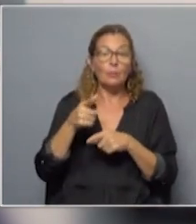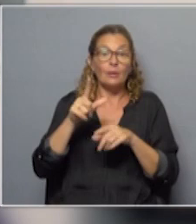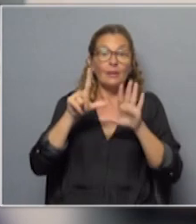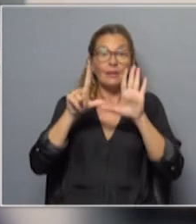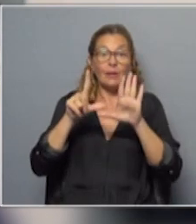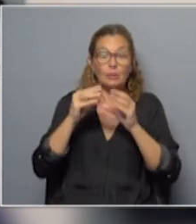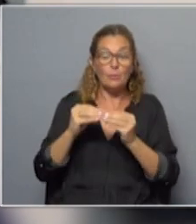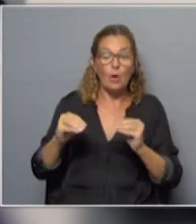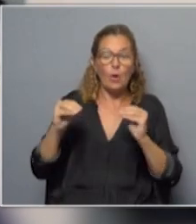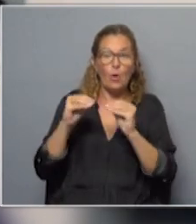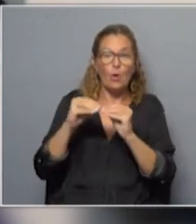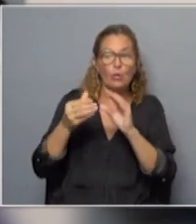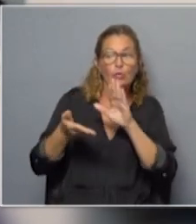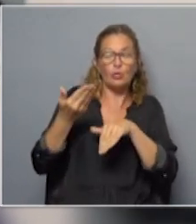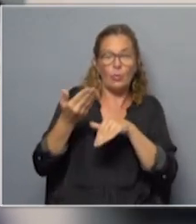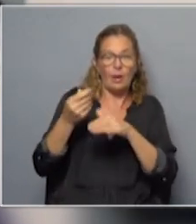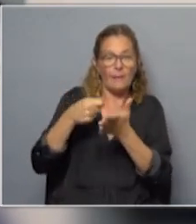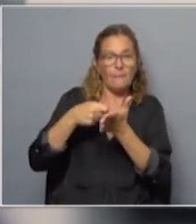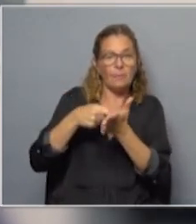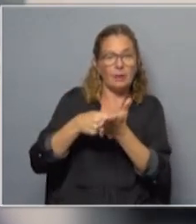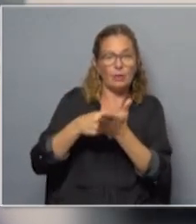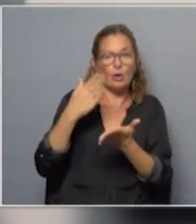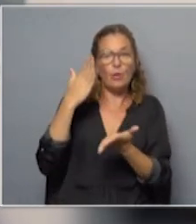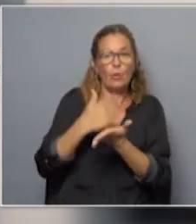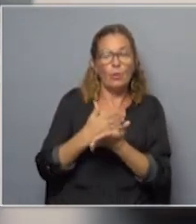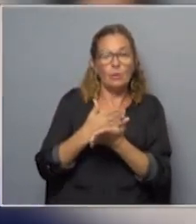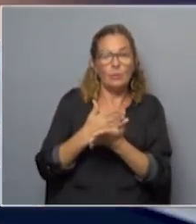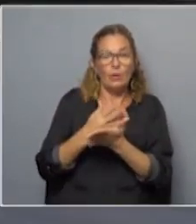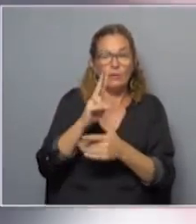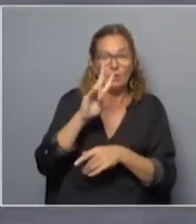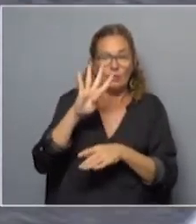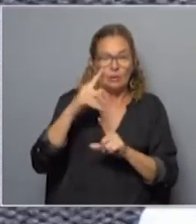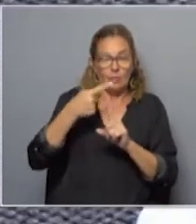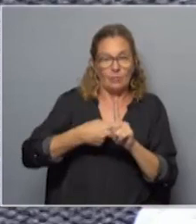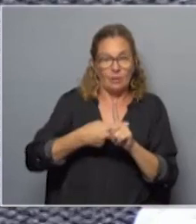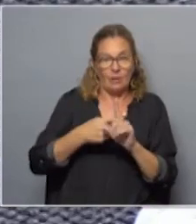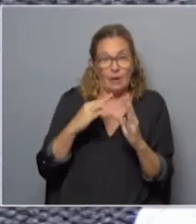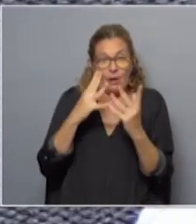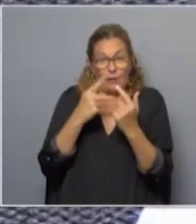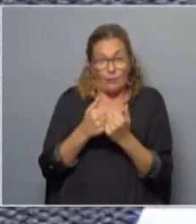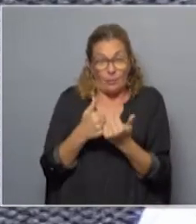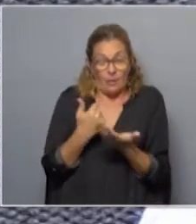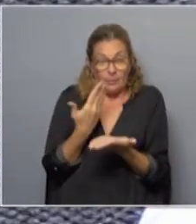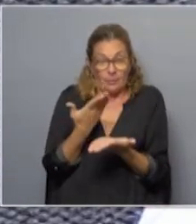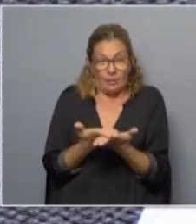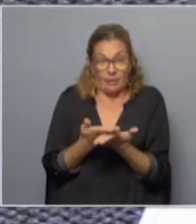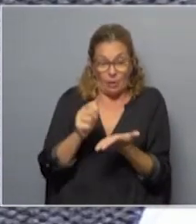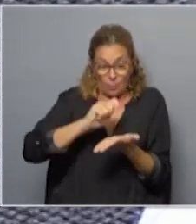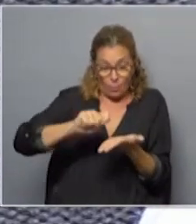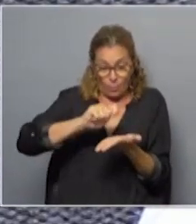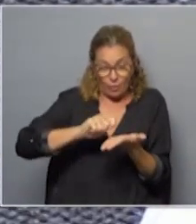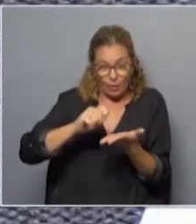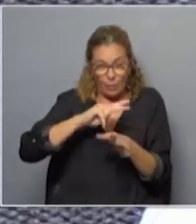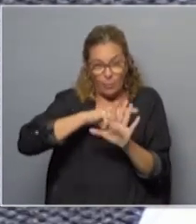séptimo ajuste que tenemos de precios en los últimos 24 meses. La forma en que se presenta como un borrador